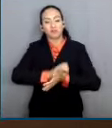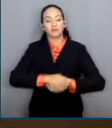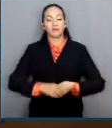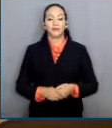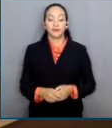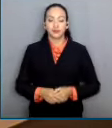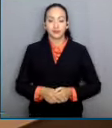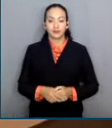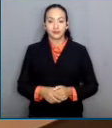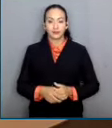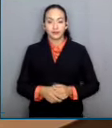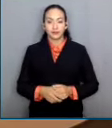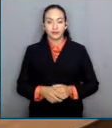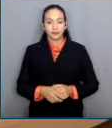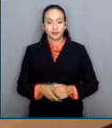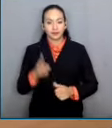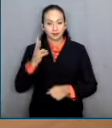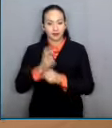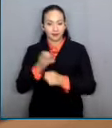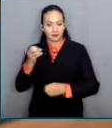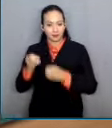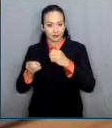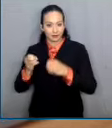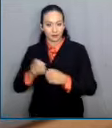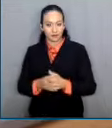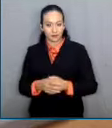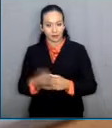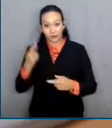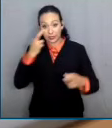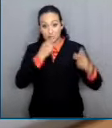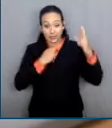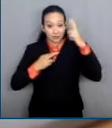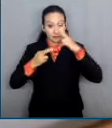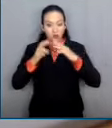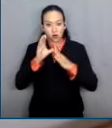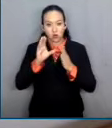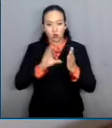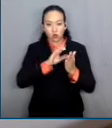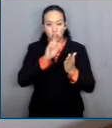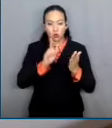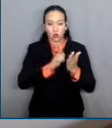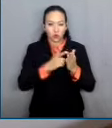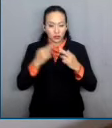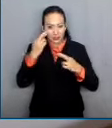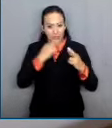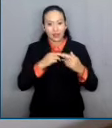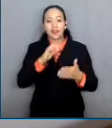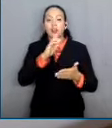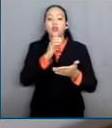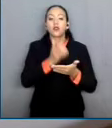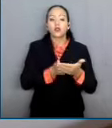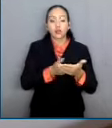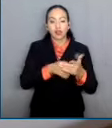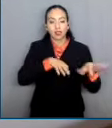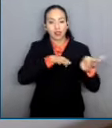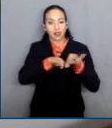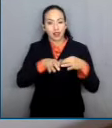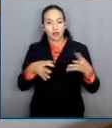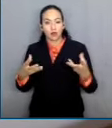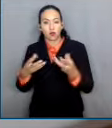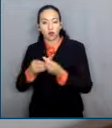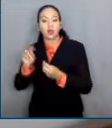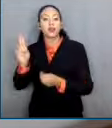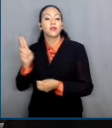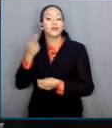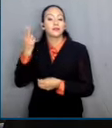La Segunda Sala además revisó la constitucionalidad del contrato colectivo de trabajo de la Universidad Autónoma de Nuevo